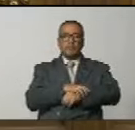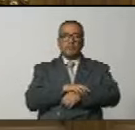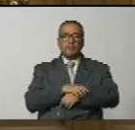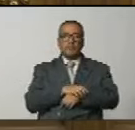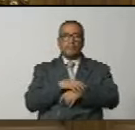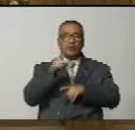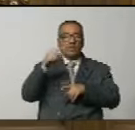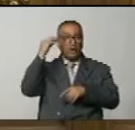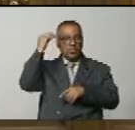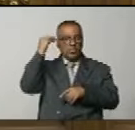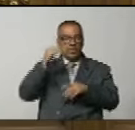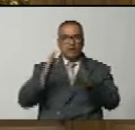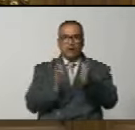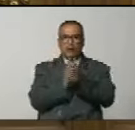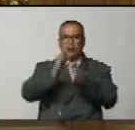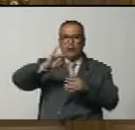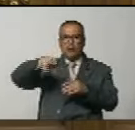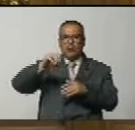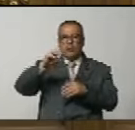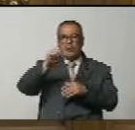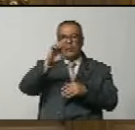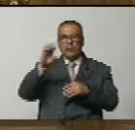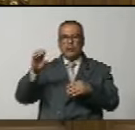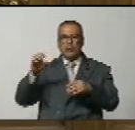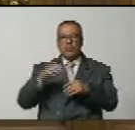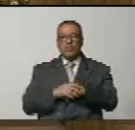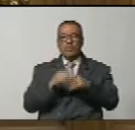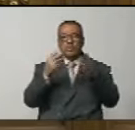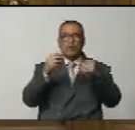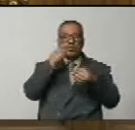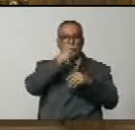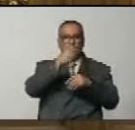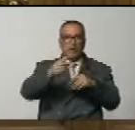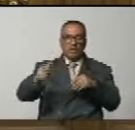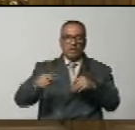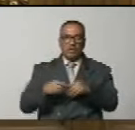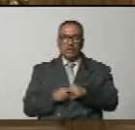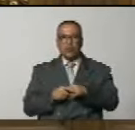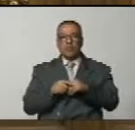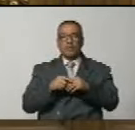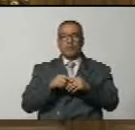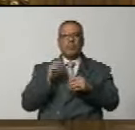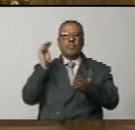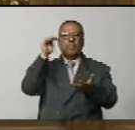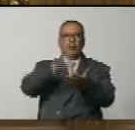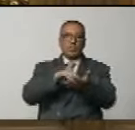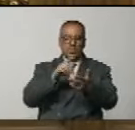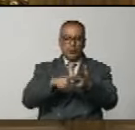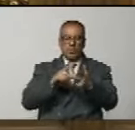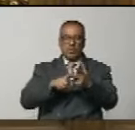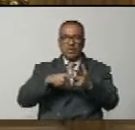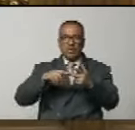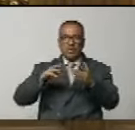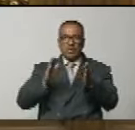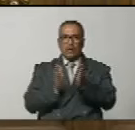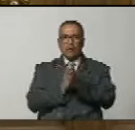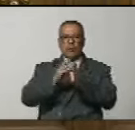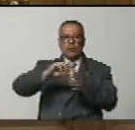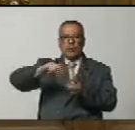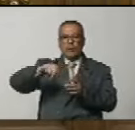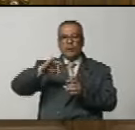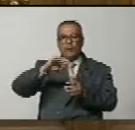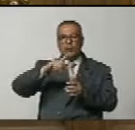conmemora a San José, patrono de muchos pueblos como Maracay, Juan José de